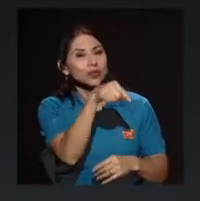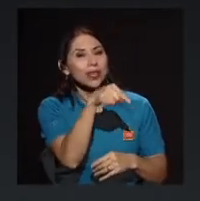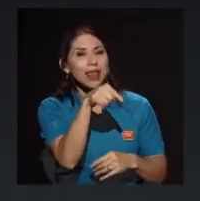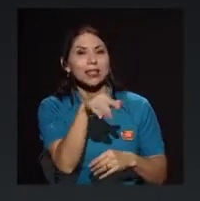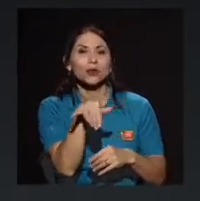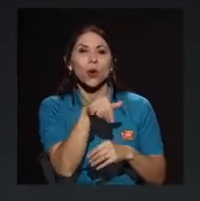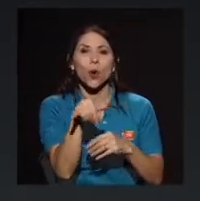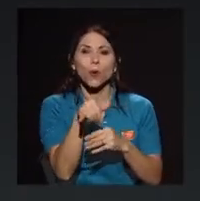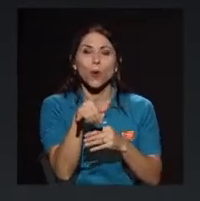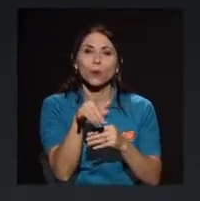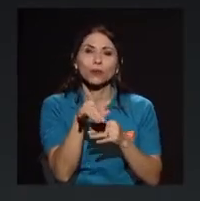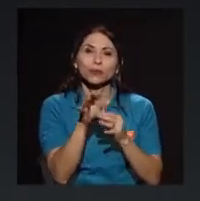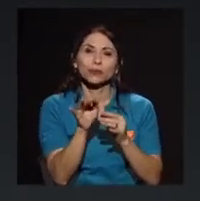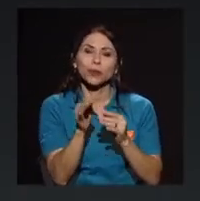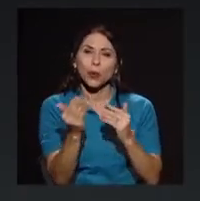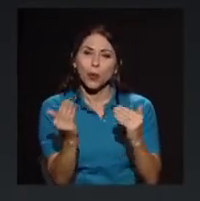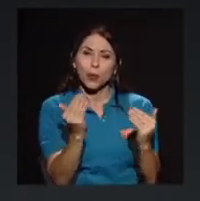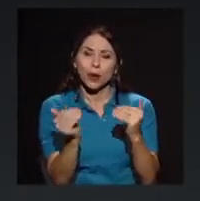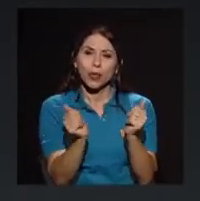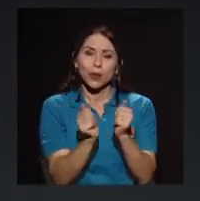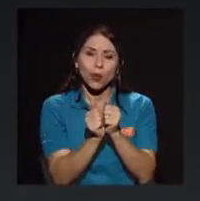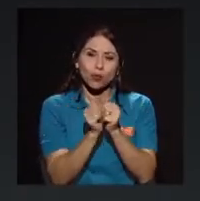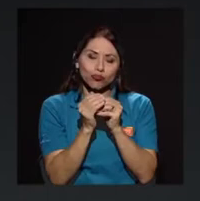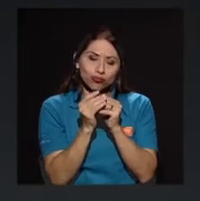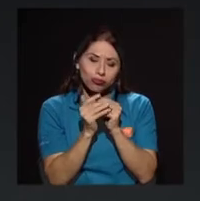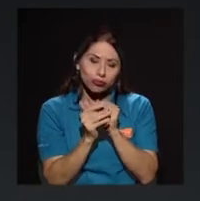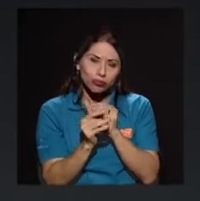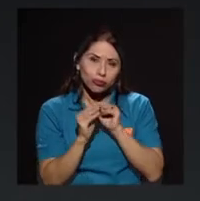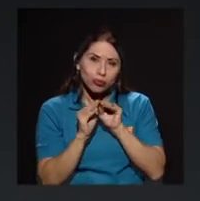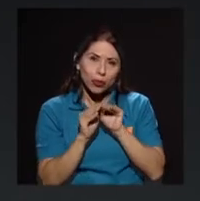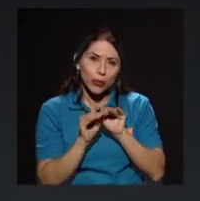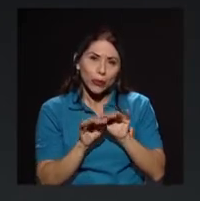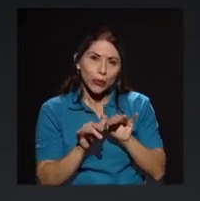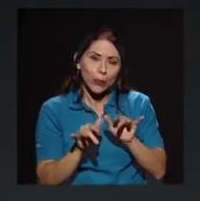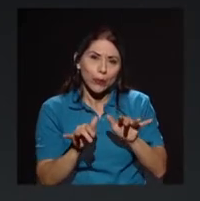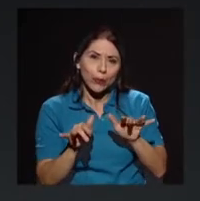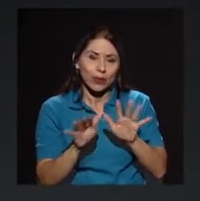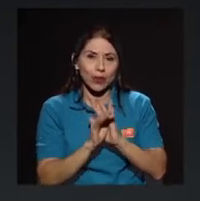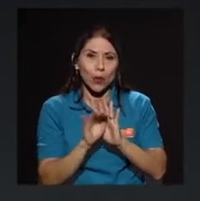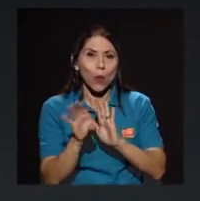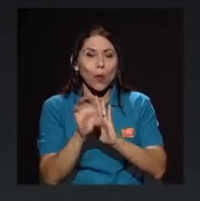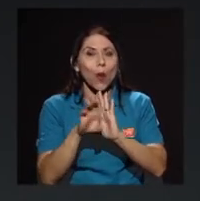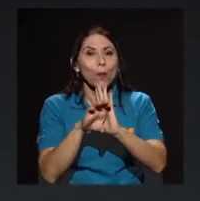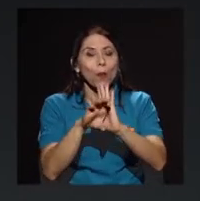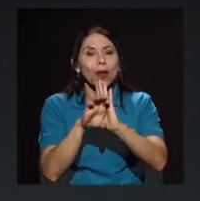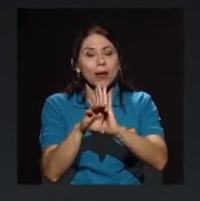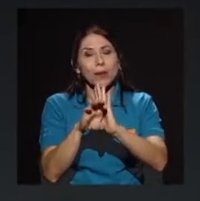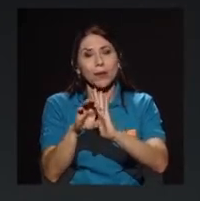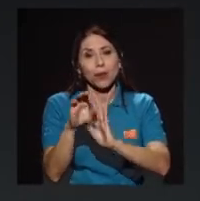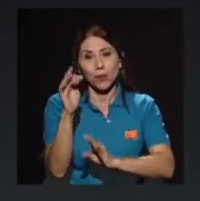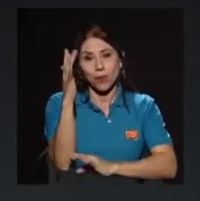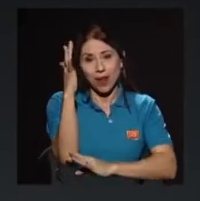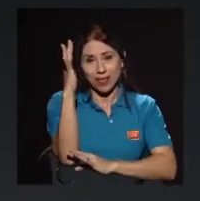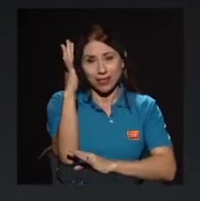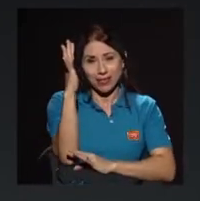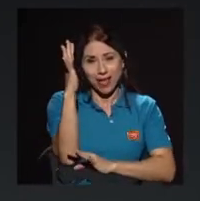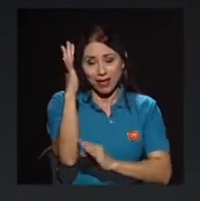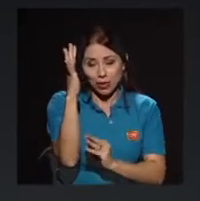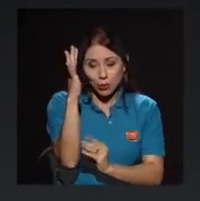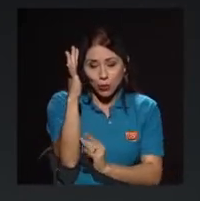esta planta que no se